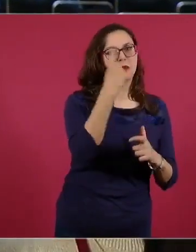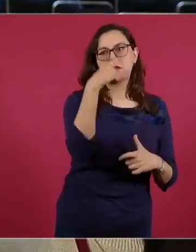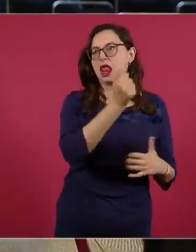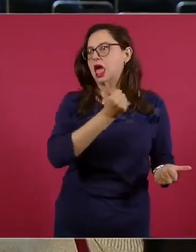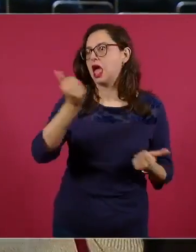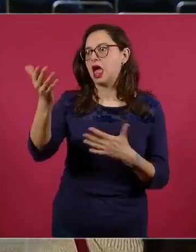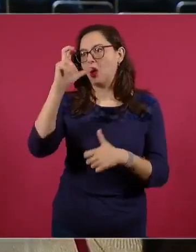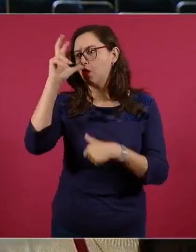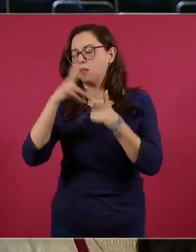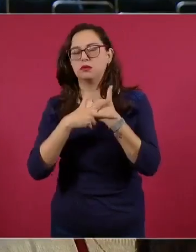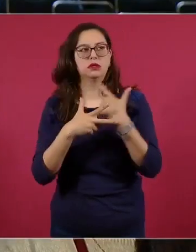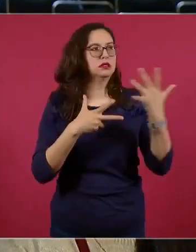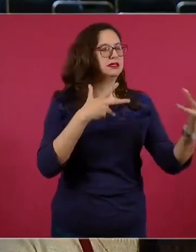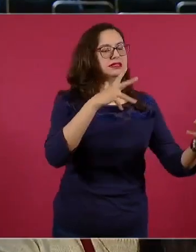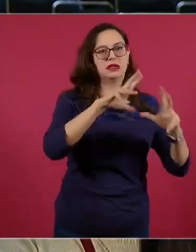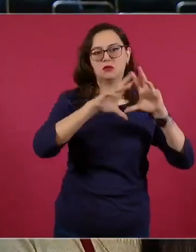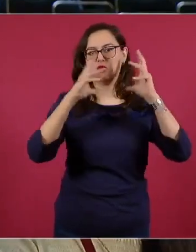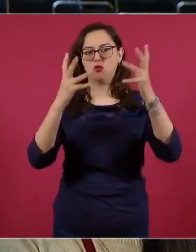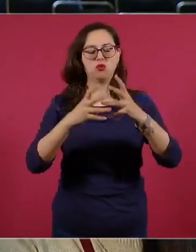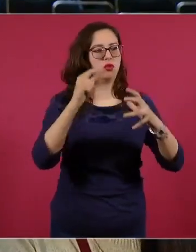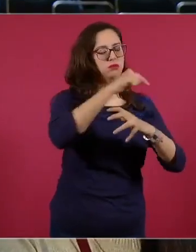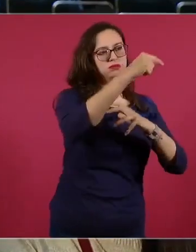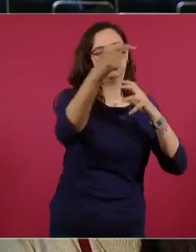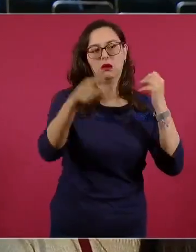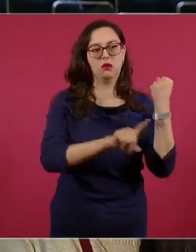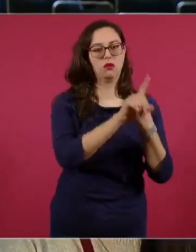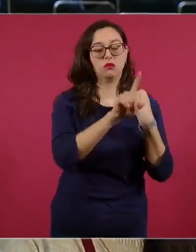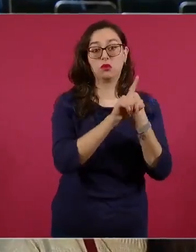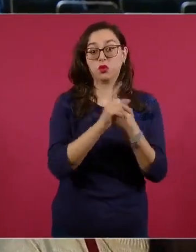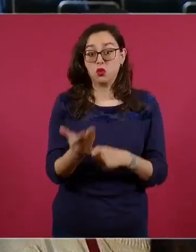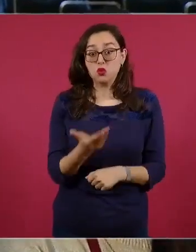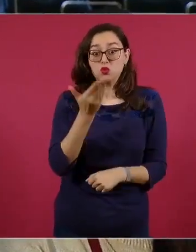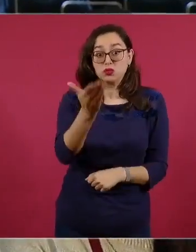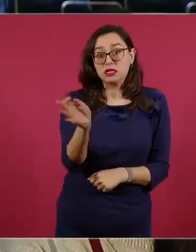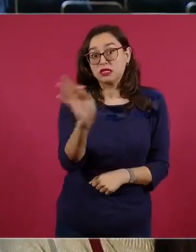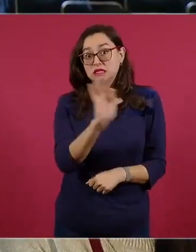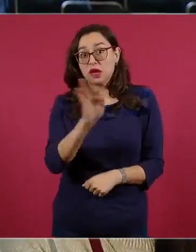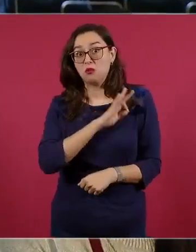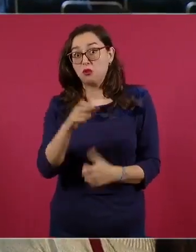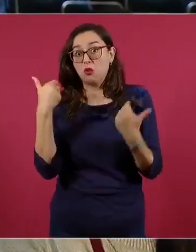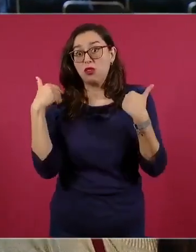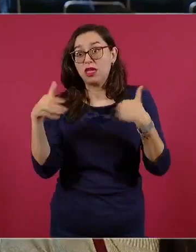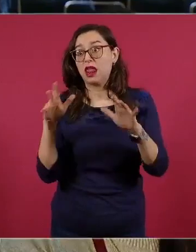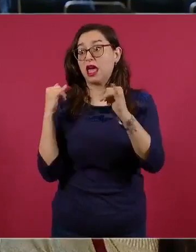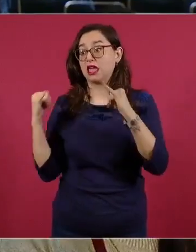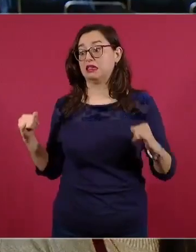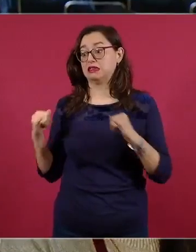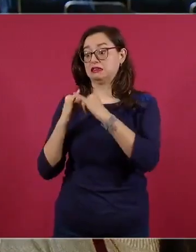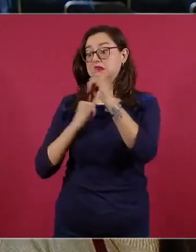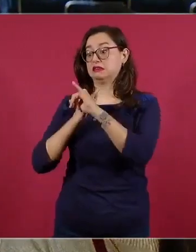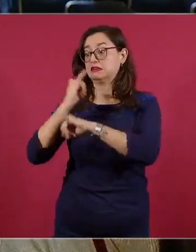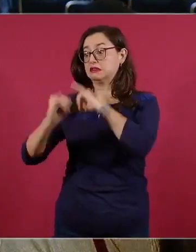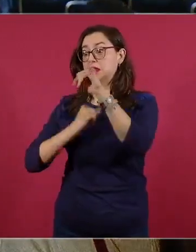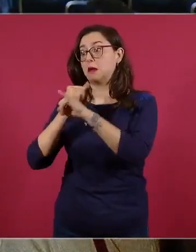si en ese retiro que va a tener usted, si va a sacar tiempo para poder hablar con gobiernos internacionales o con instituciones internacionales